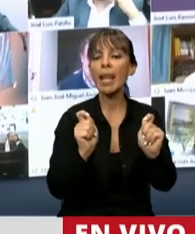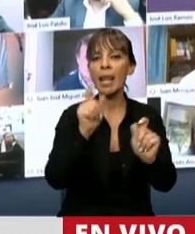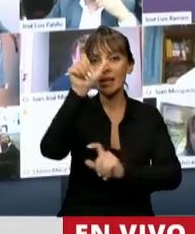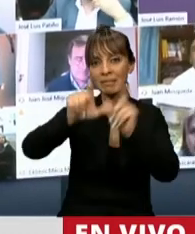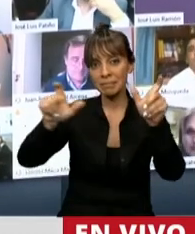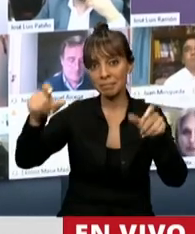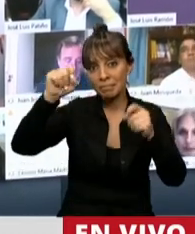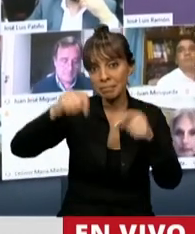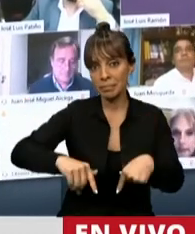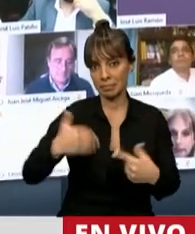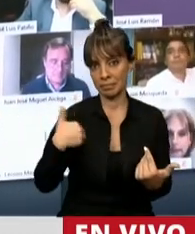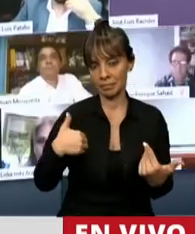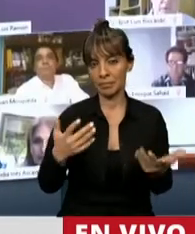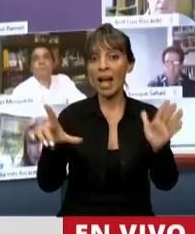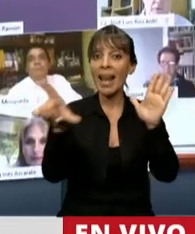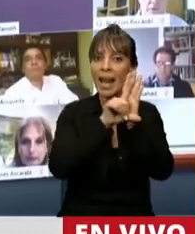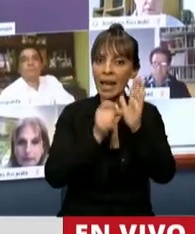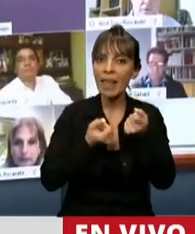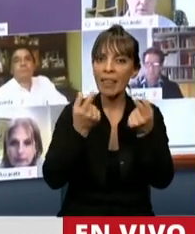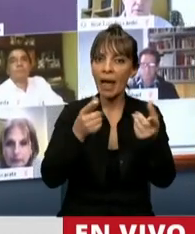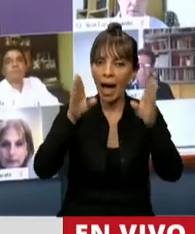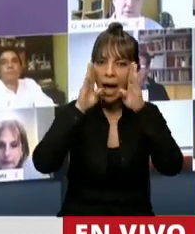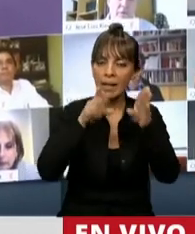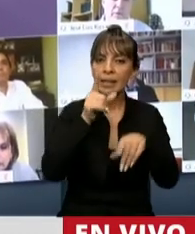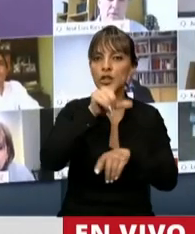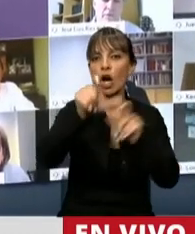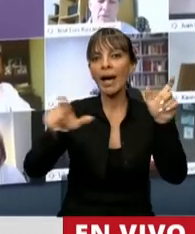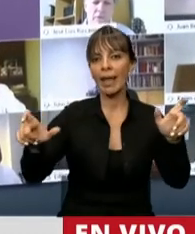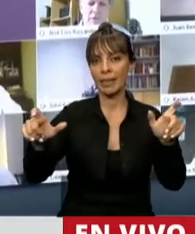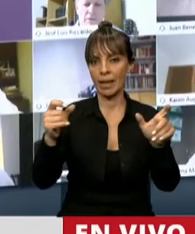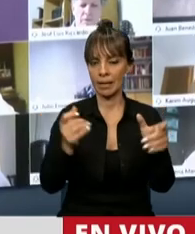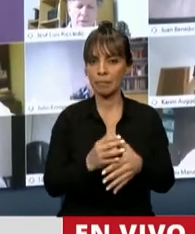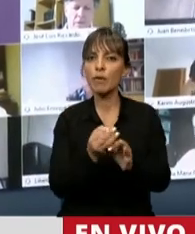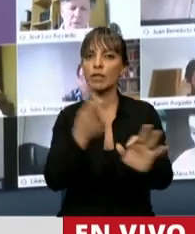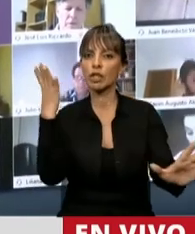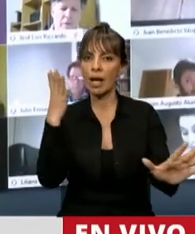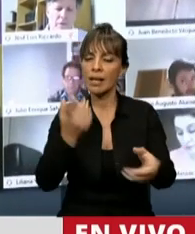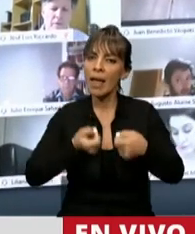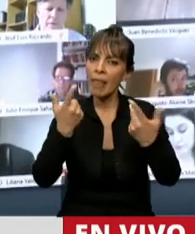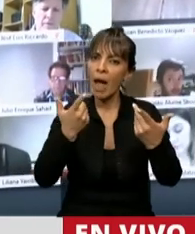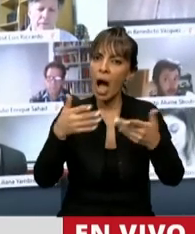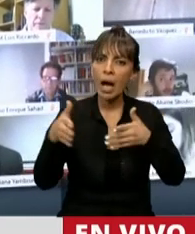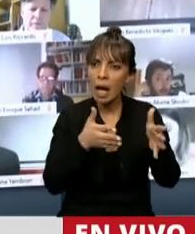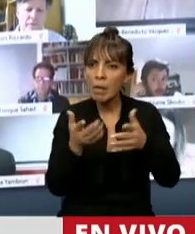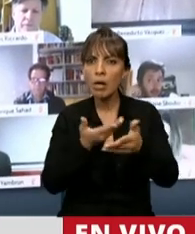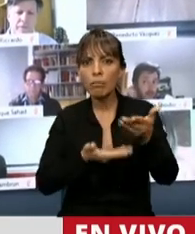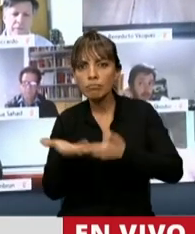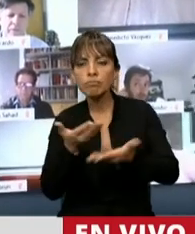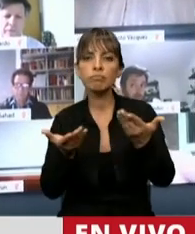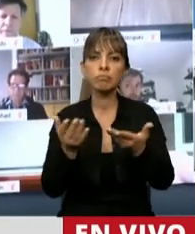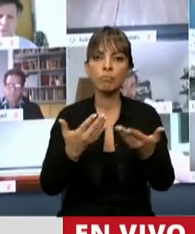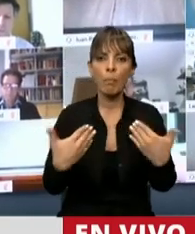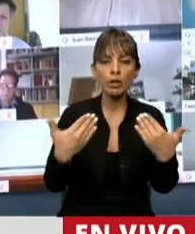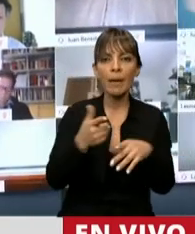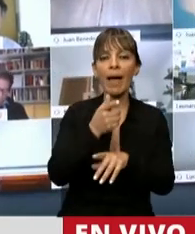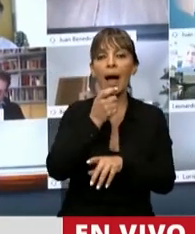estas actividades. Esta ley pone especial atención en el recurso humano. Y así le abre posibilidades a personas que, sin